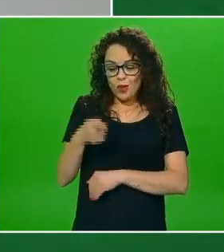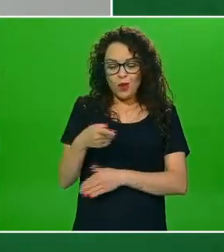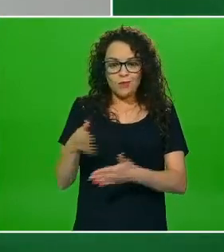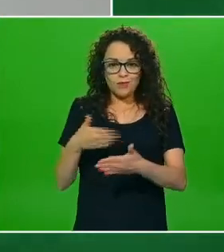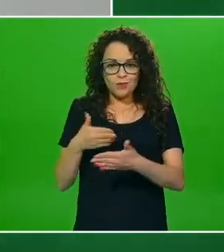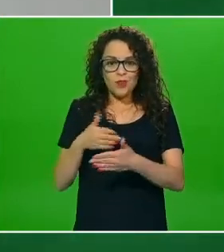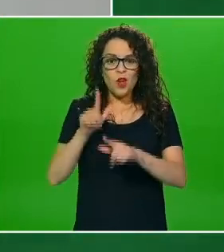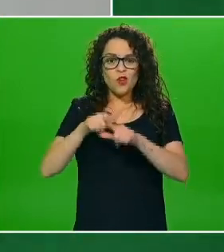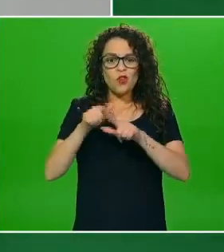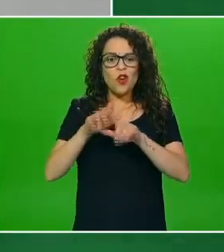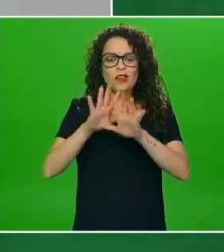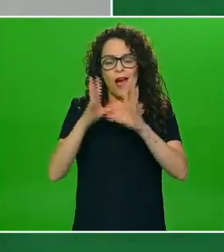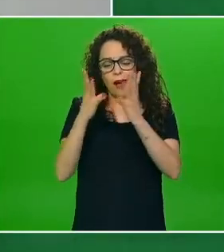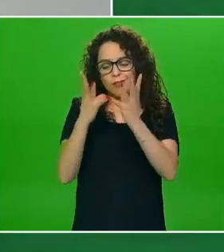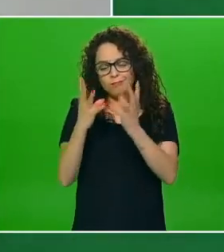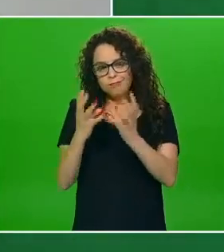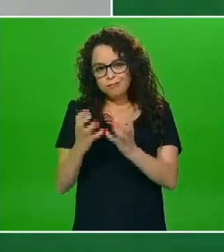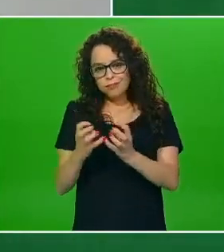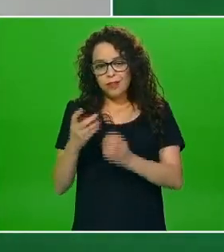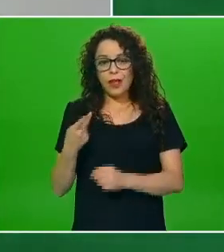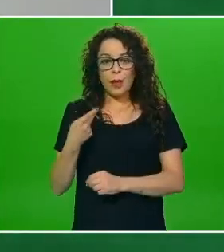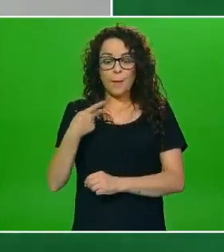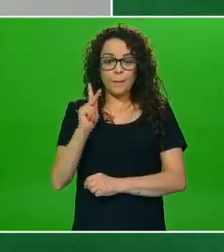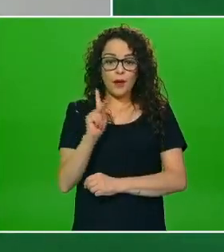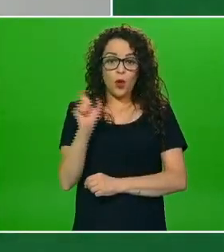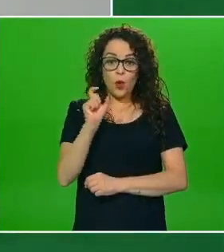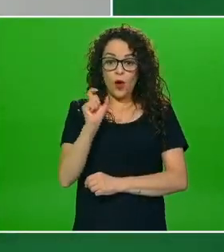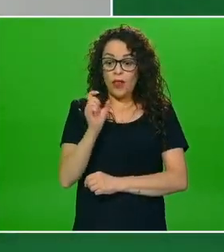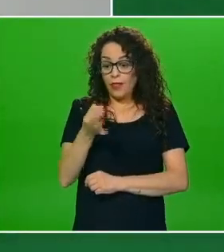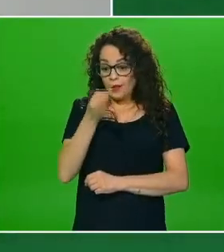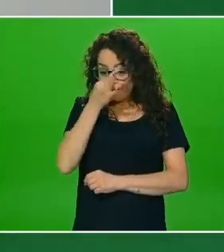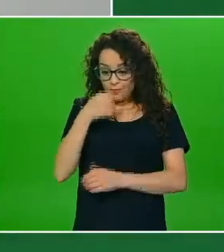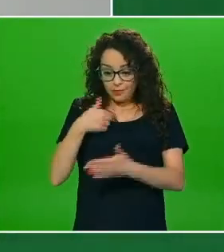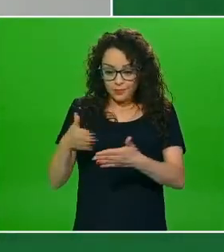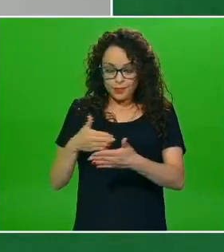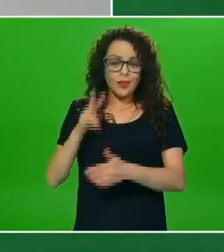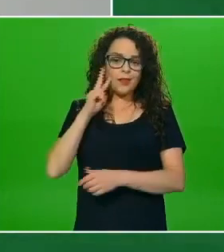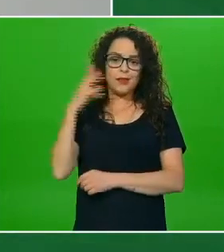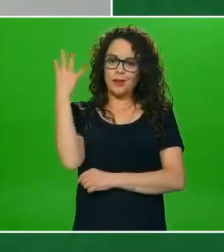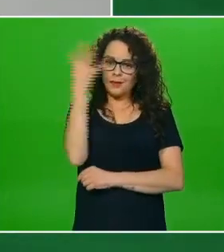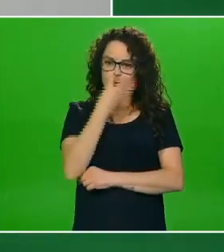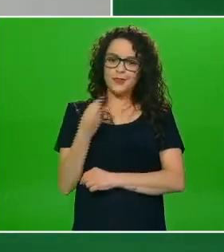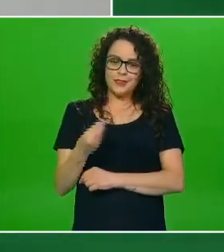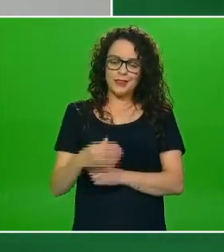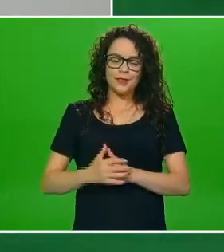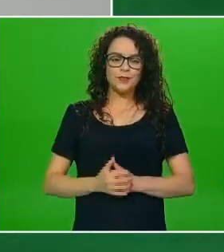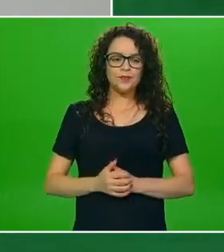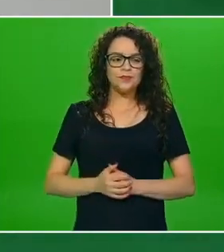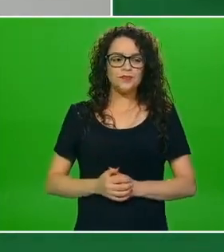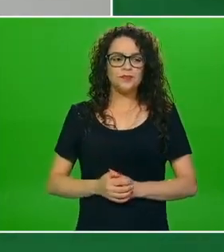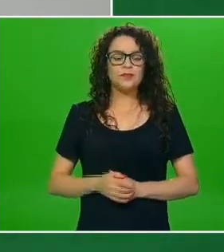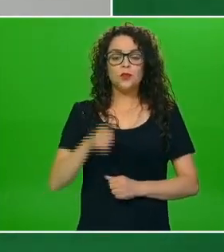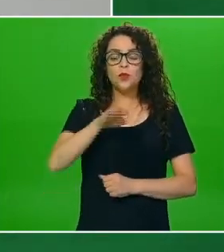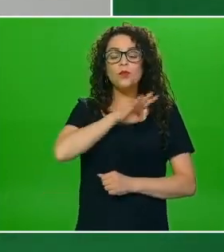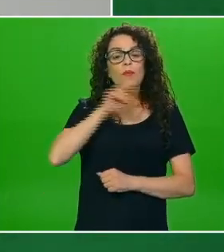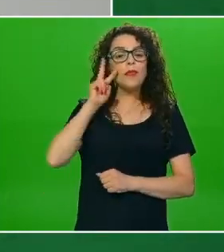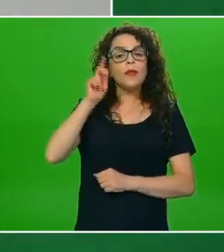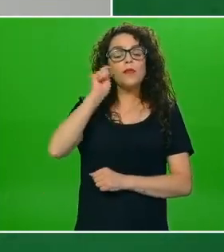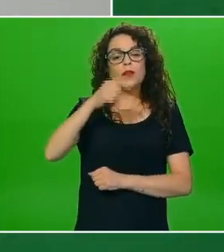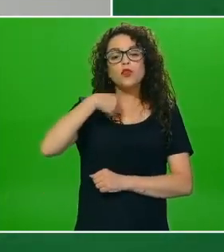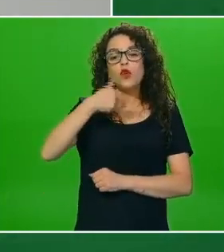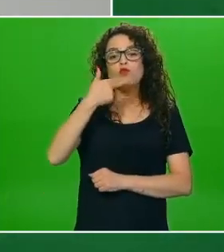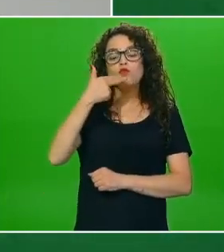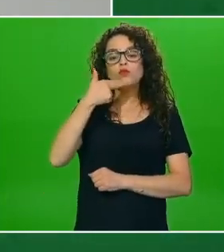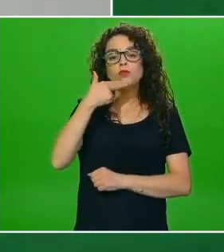pero si se prepara recién preparado se ve muy bonita y como pueden ver utilicé las hojuelas de